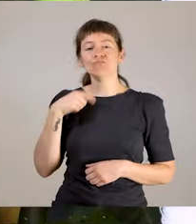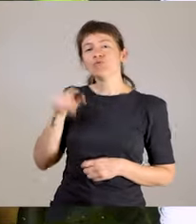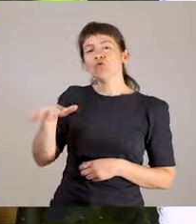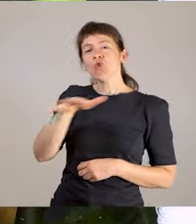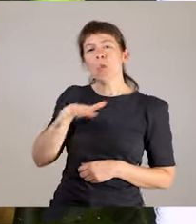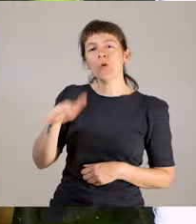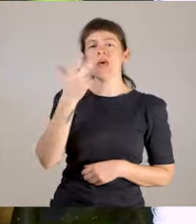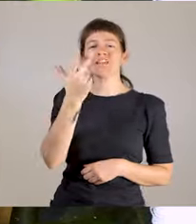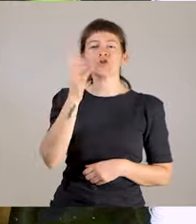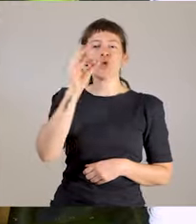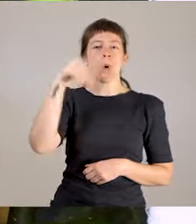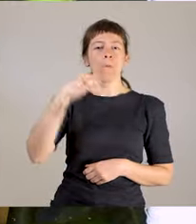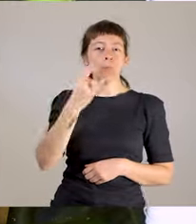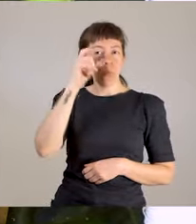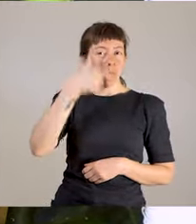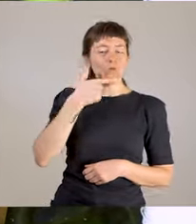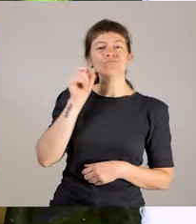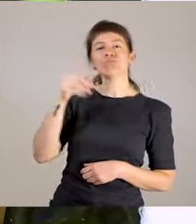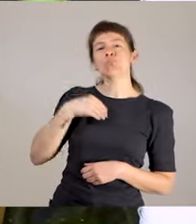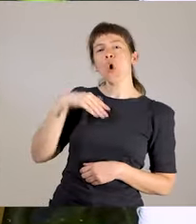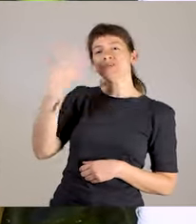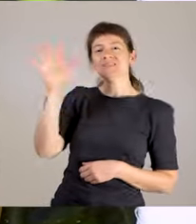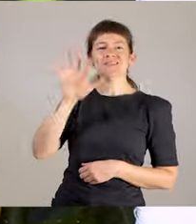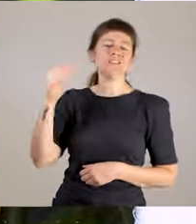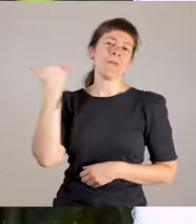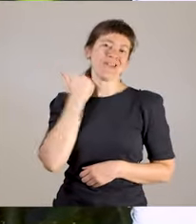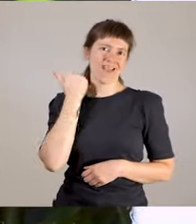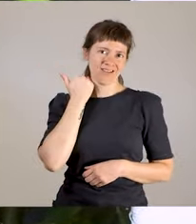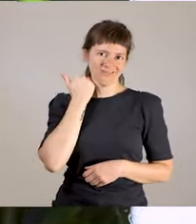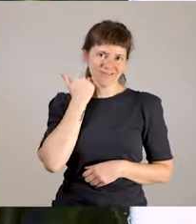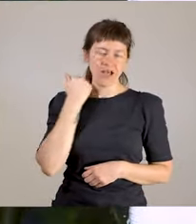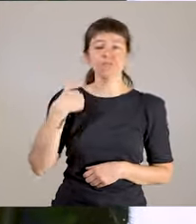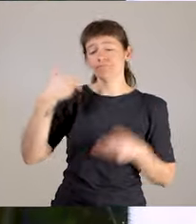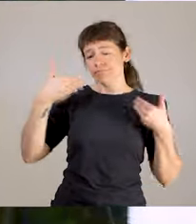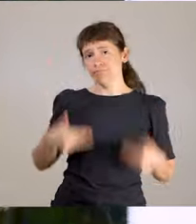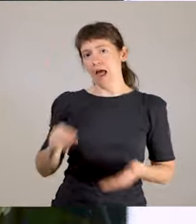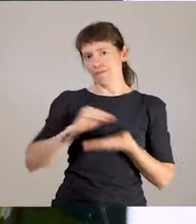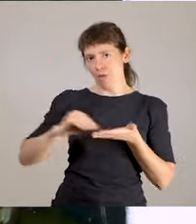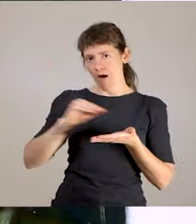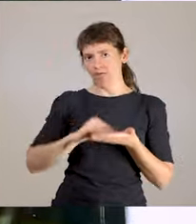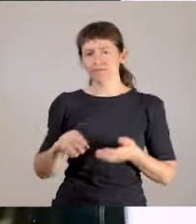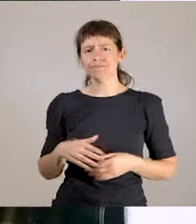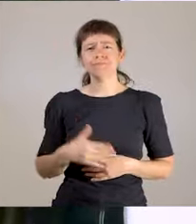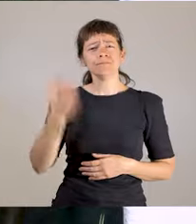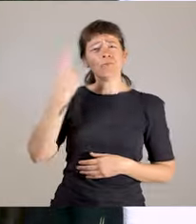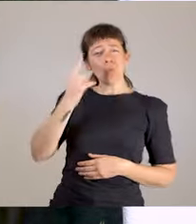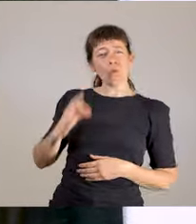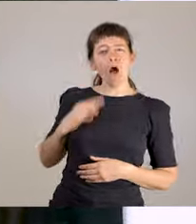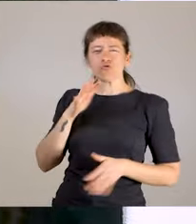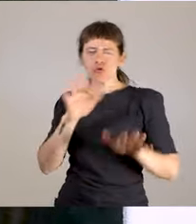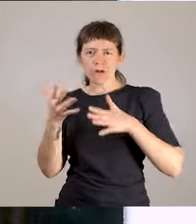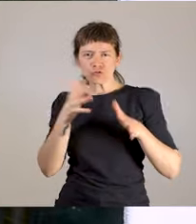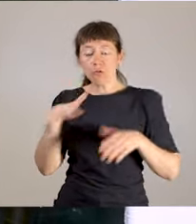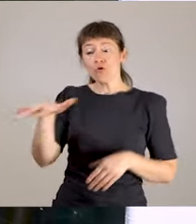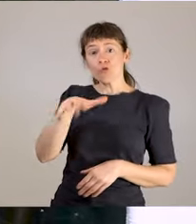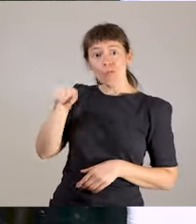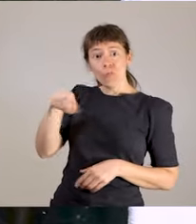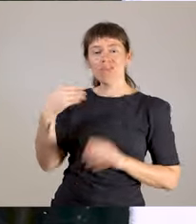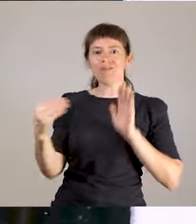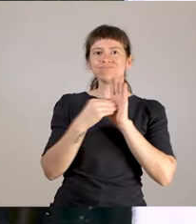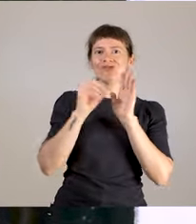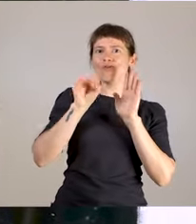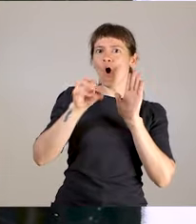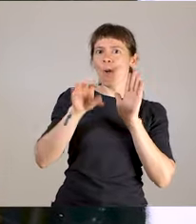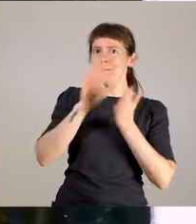trabajo de abogada. Hace un año aproximadamente recibí mi nombre indígena, que es Tañichuhay, que